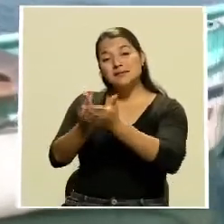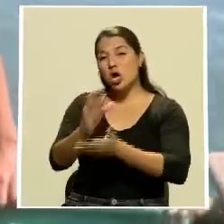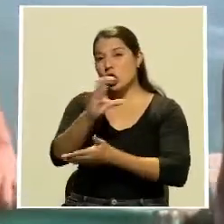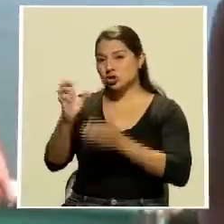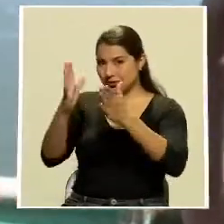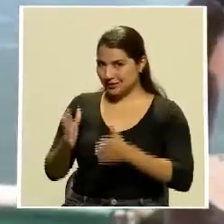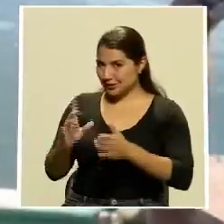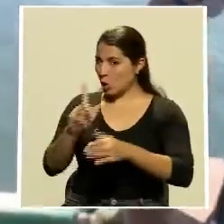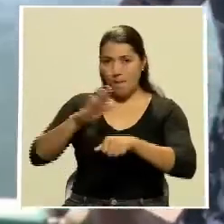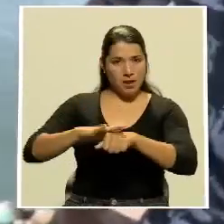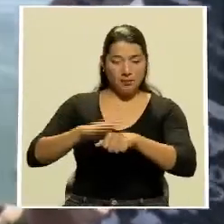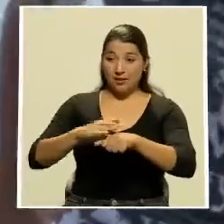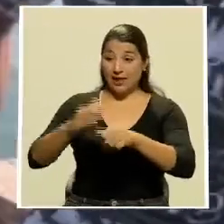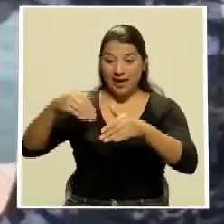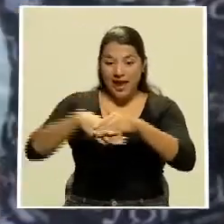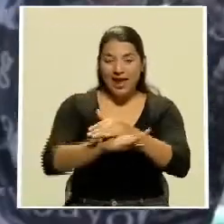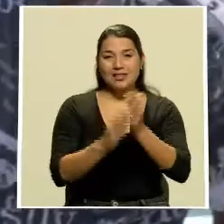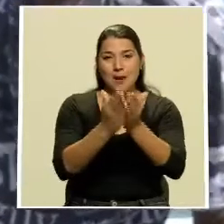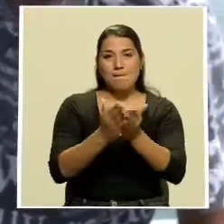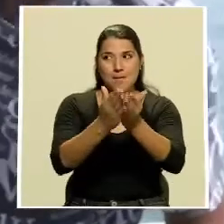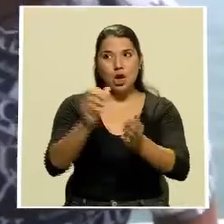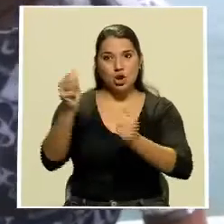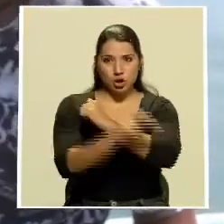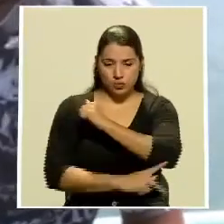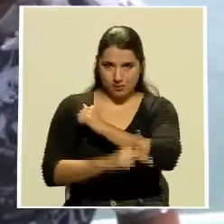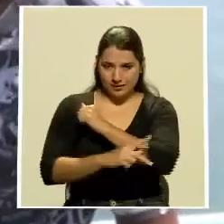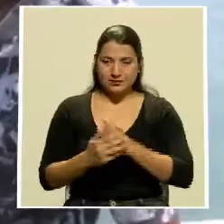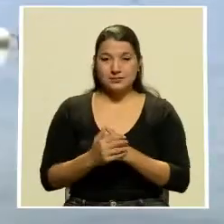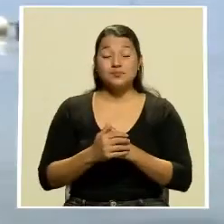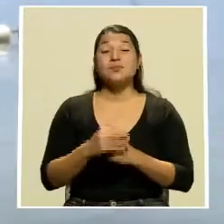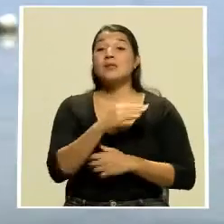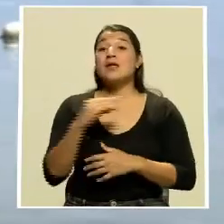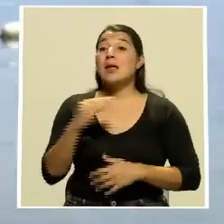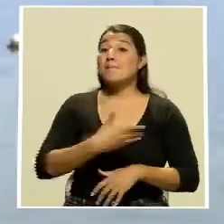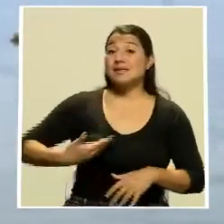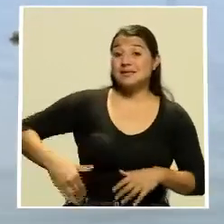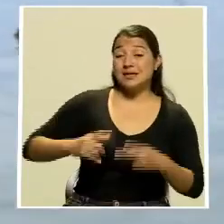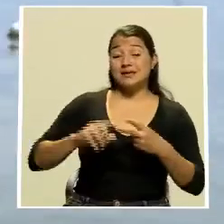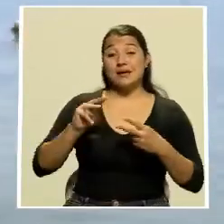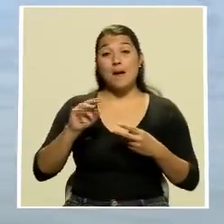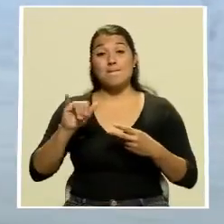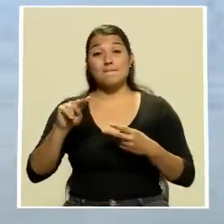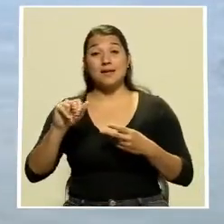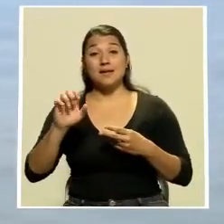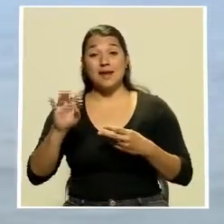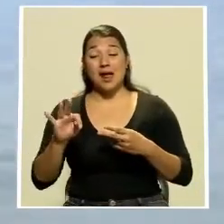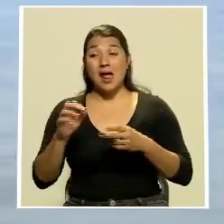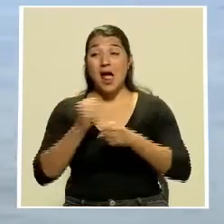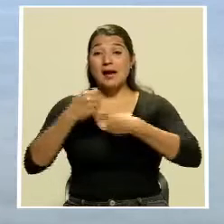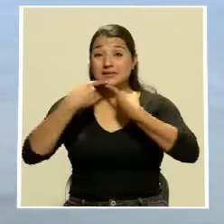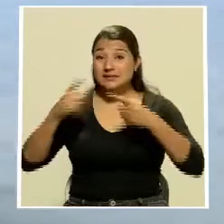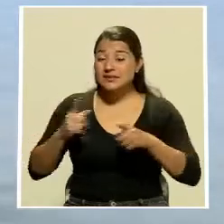excluya a embarcaciones extranjeras. Y finalmente, que desde Presidencia y Alminae se emita un decreto ejecutivo que establezca como